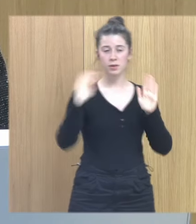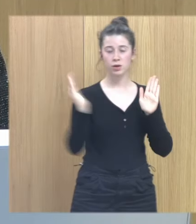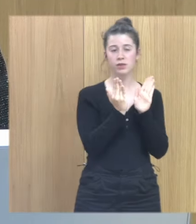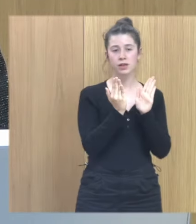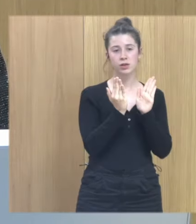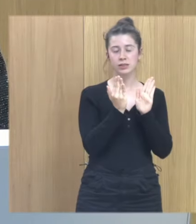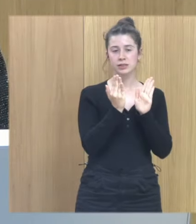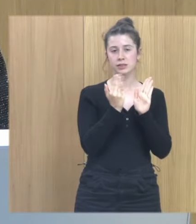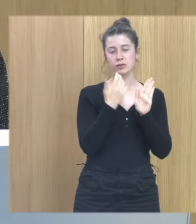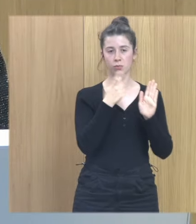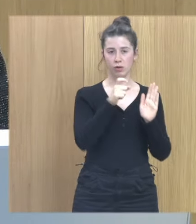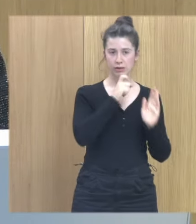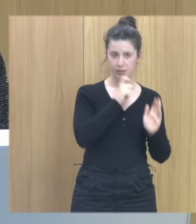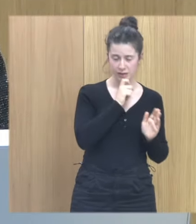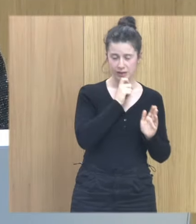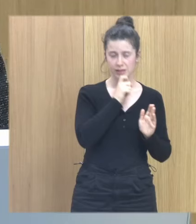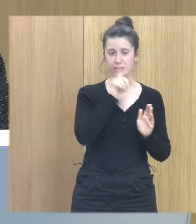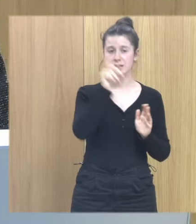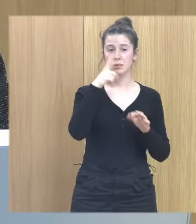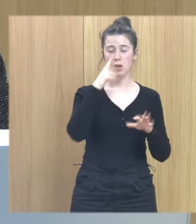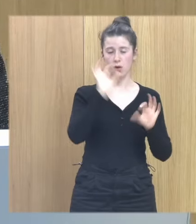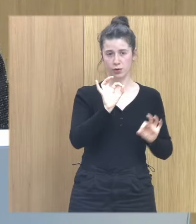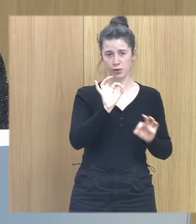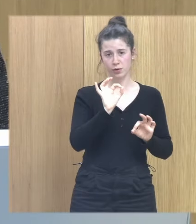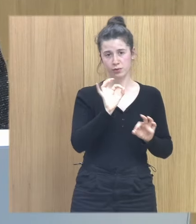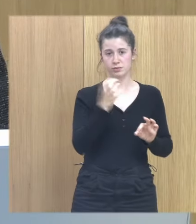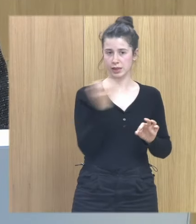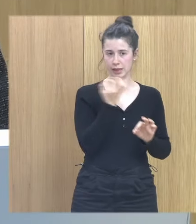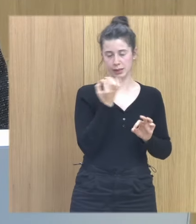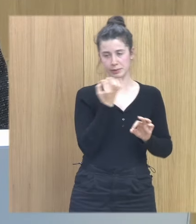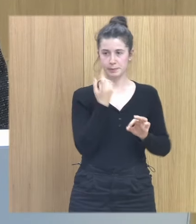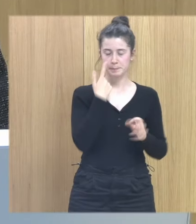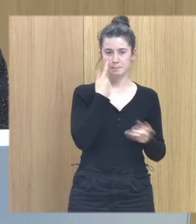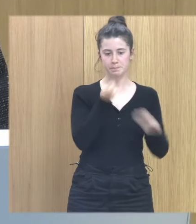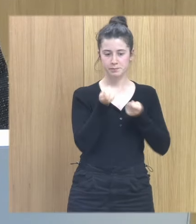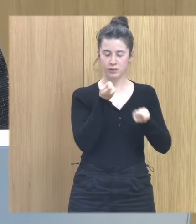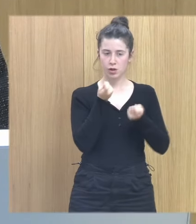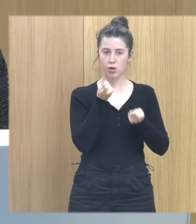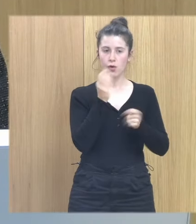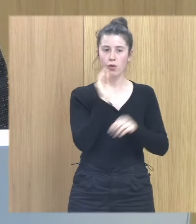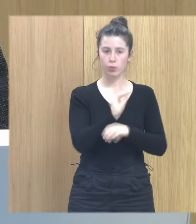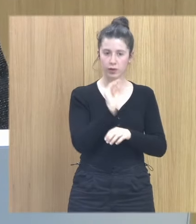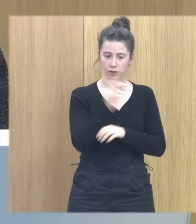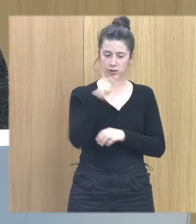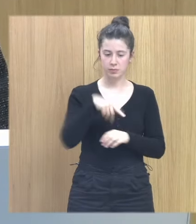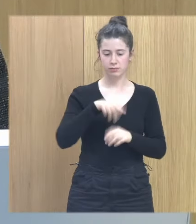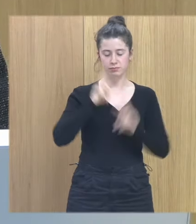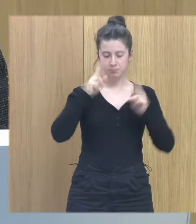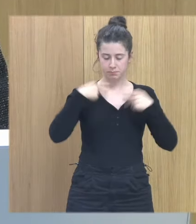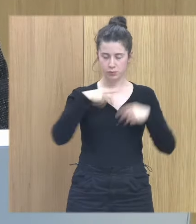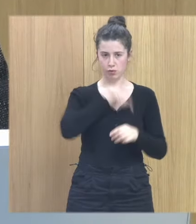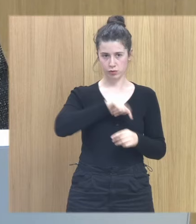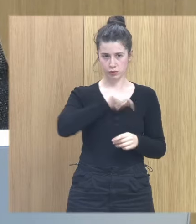difícil peligrosa y hay que bueno manejarla con mucho cuidado y con mucha consciencia por eso he hablado de la